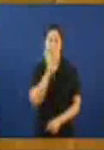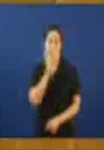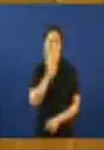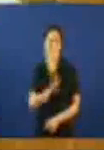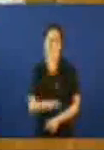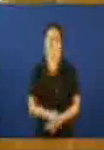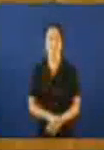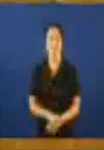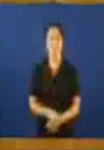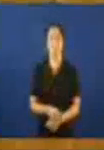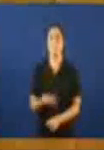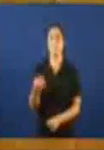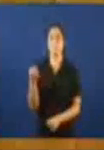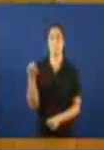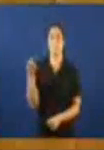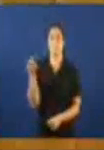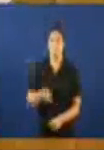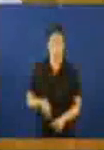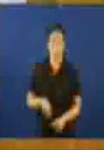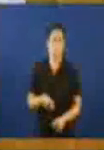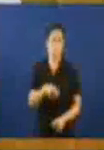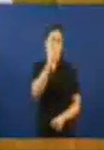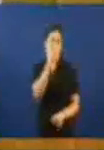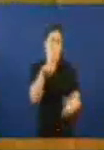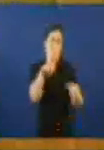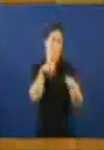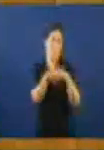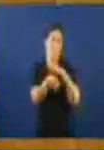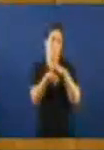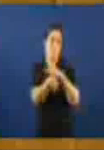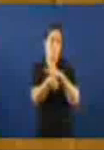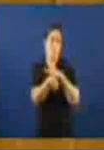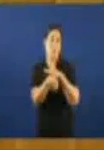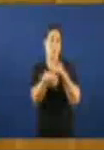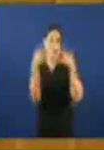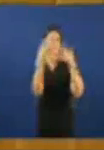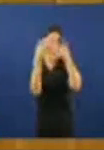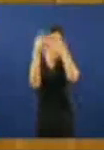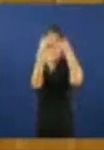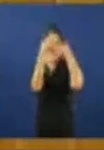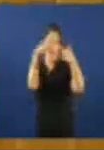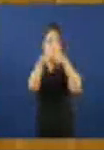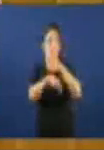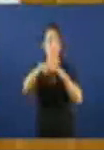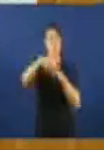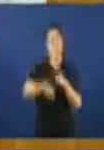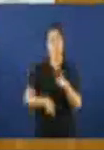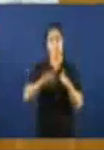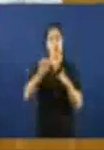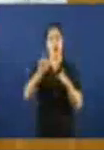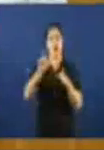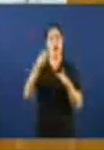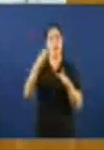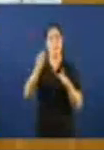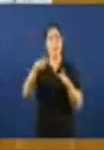os procesos aos negros na Norteamérica profunda do sur de Alabama e compañía.